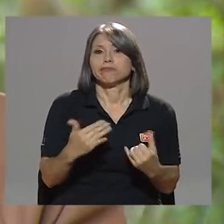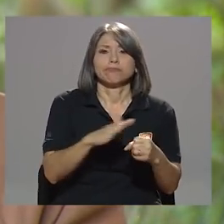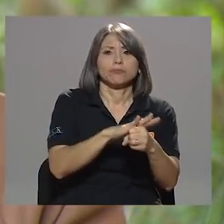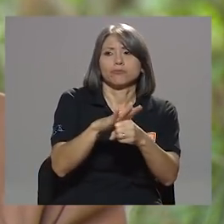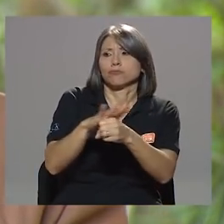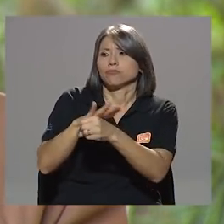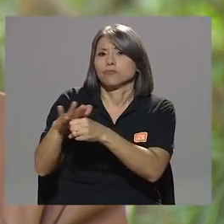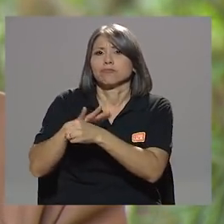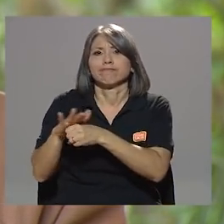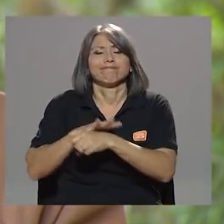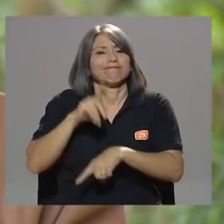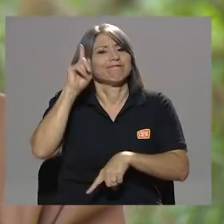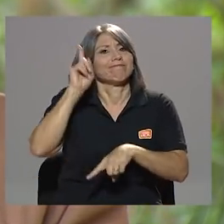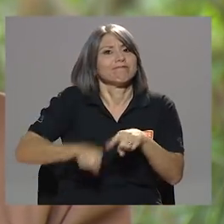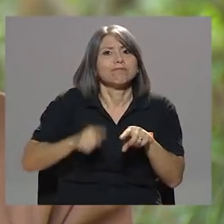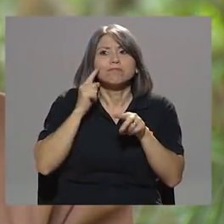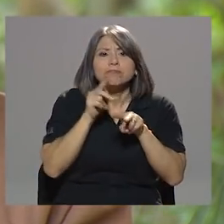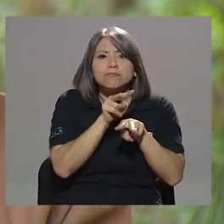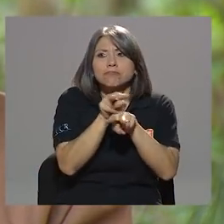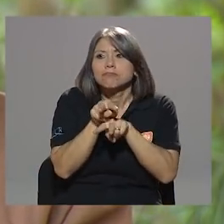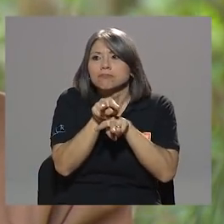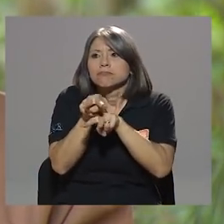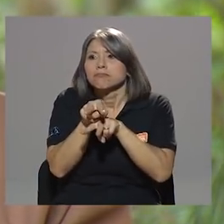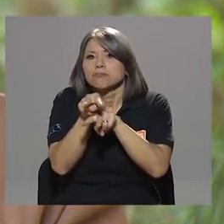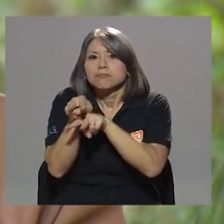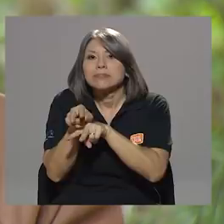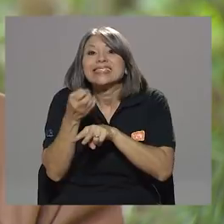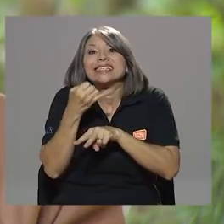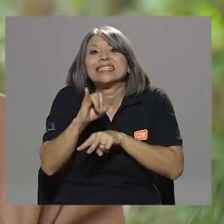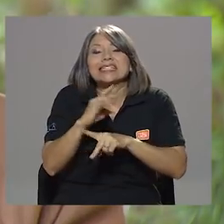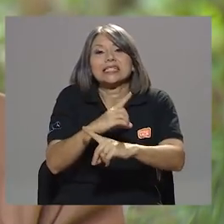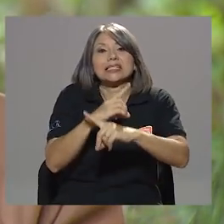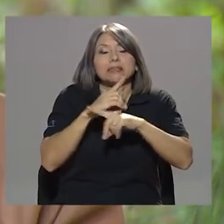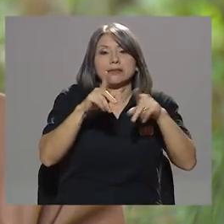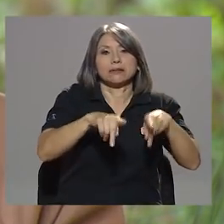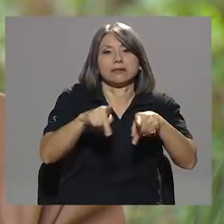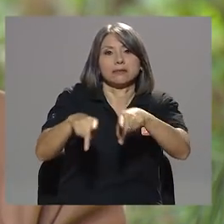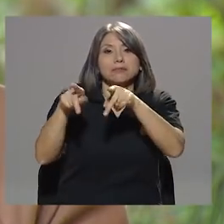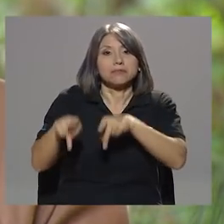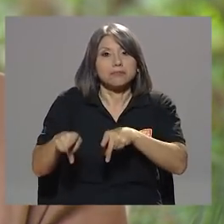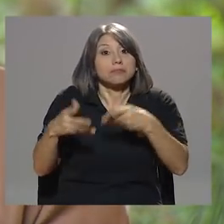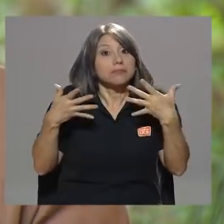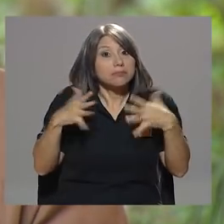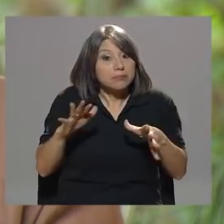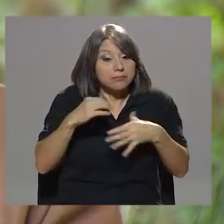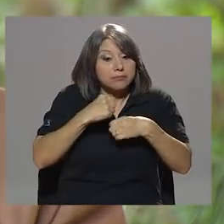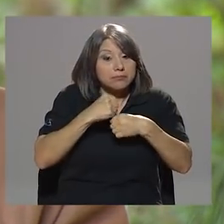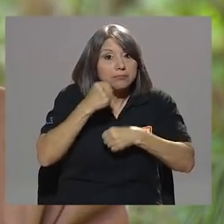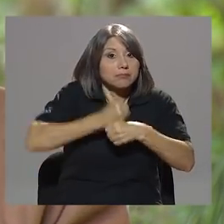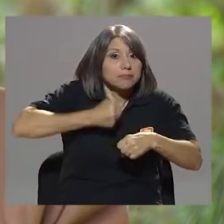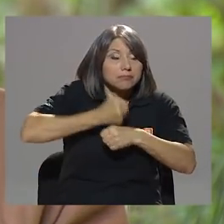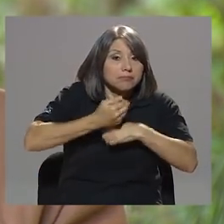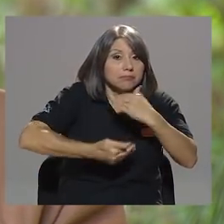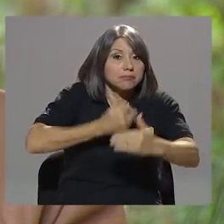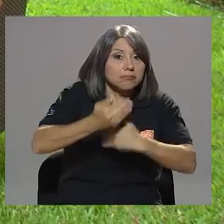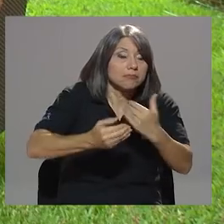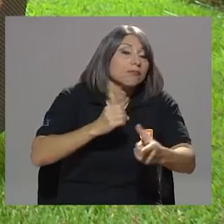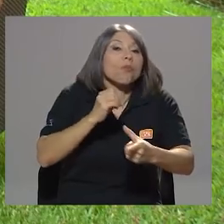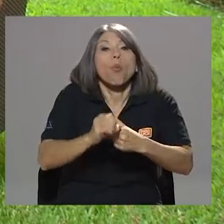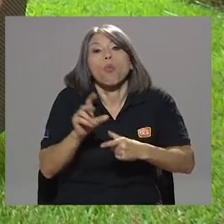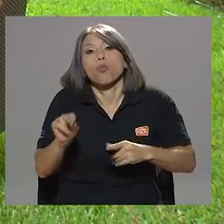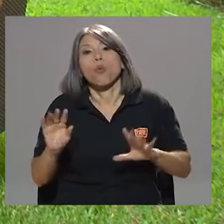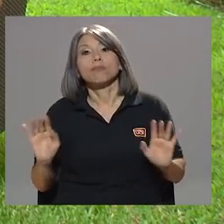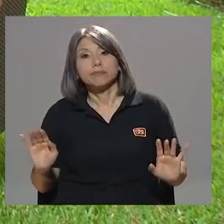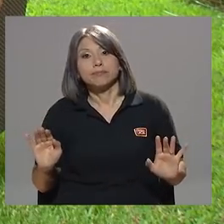para poder estar supervisando si la Defensoría de los Habitantes ha realizado gestiones o no en